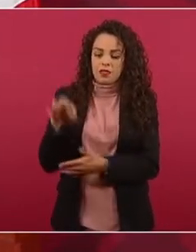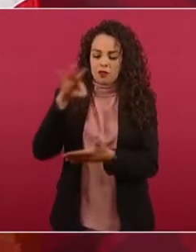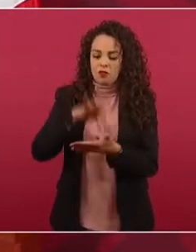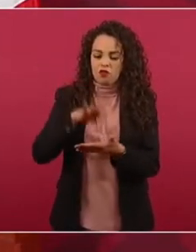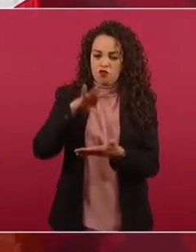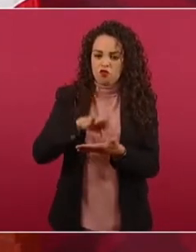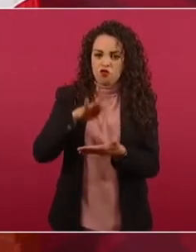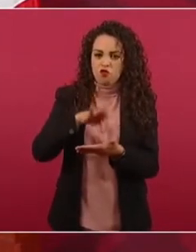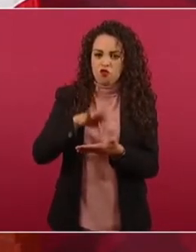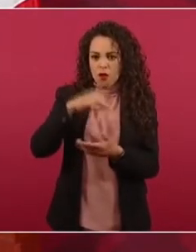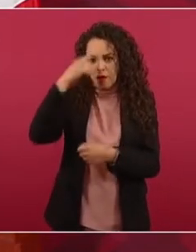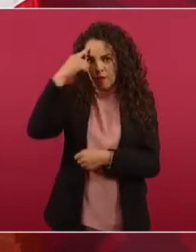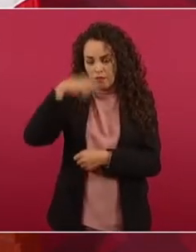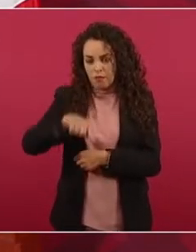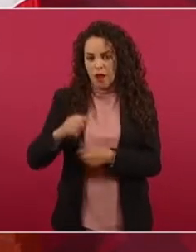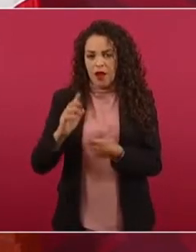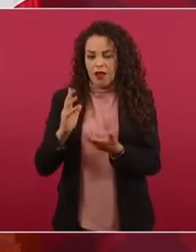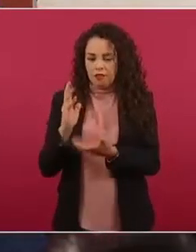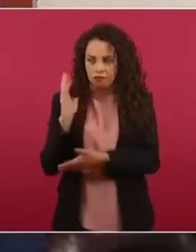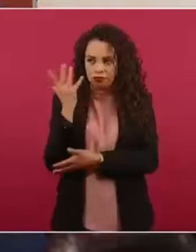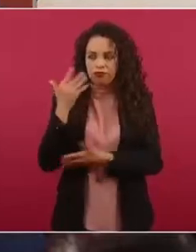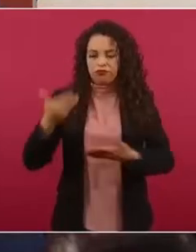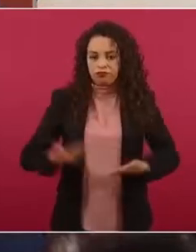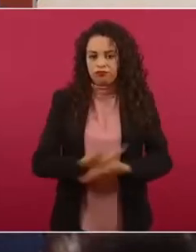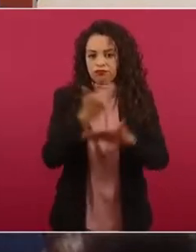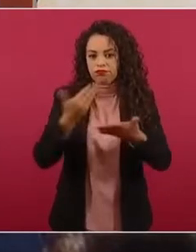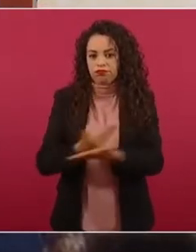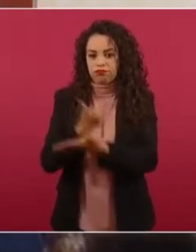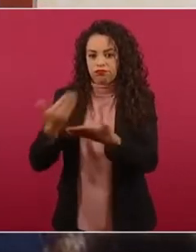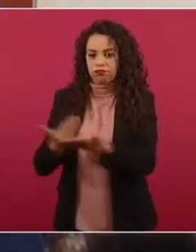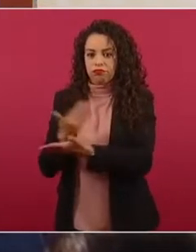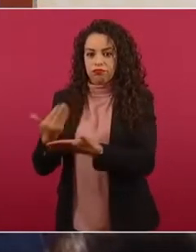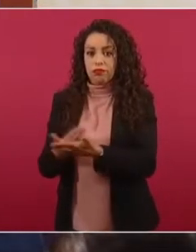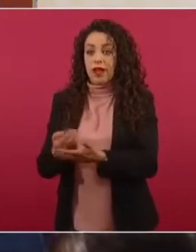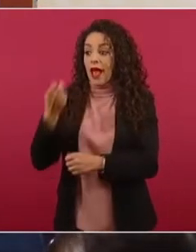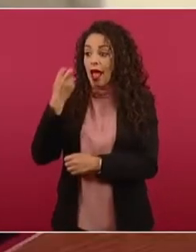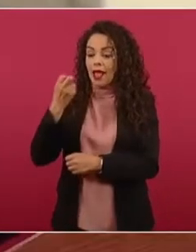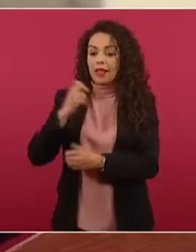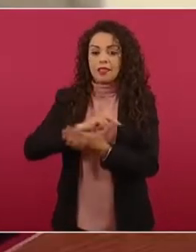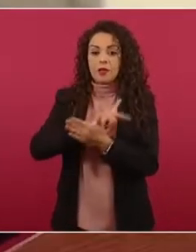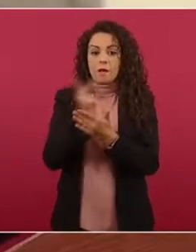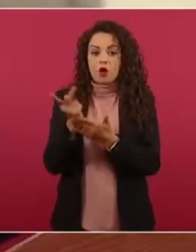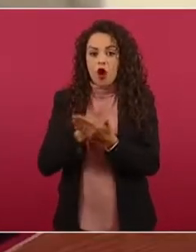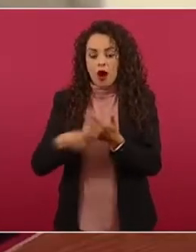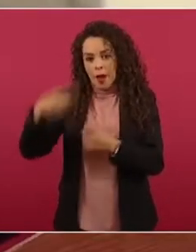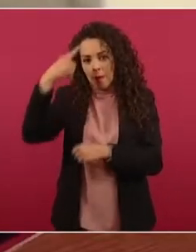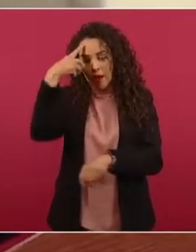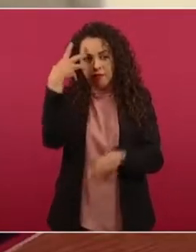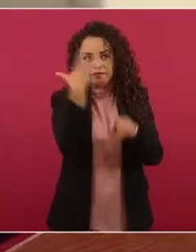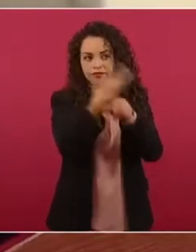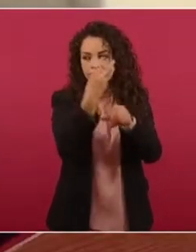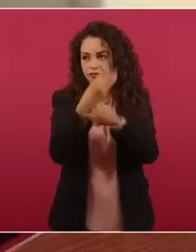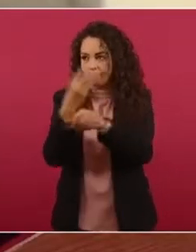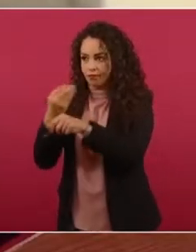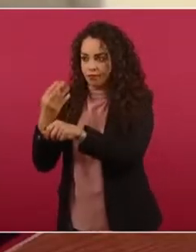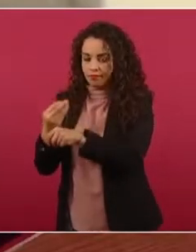Es el programa de reforestación, aunque no les guste que yo lo repita,